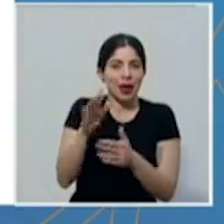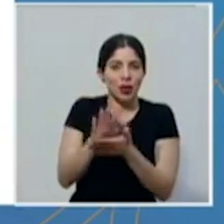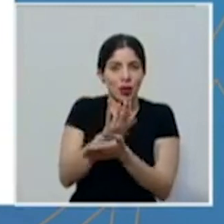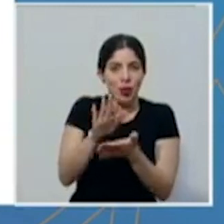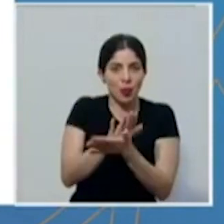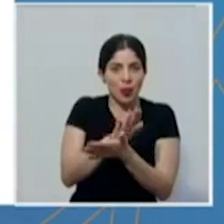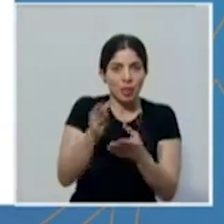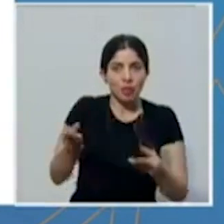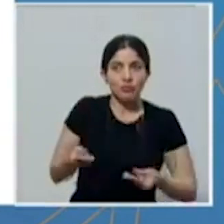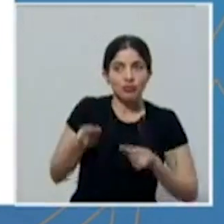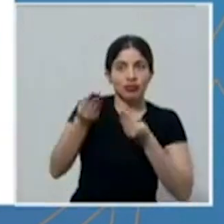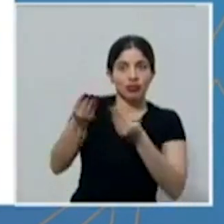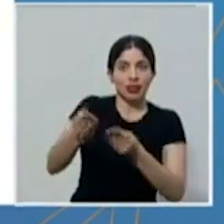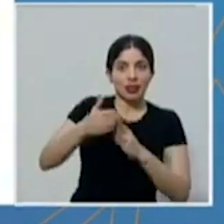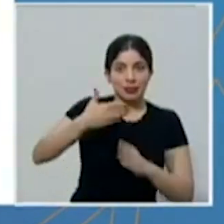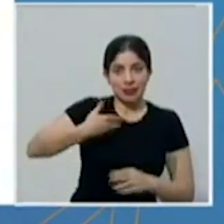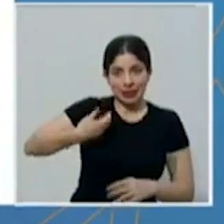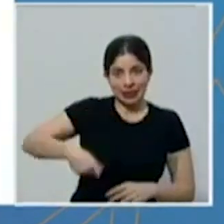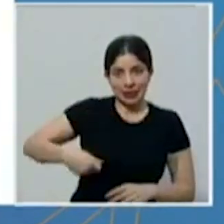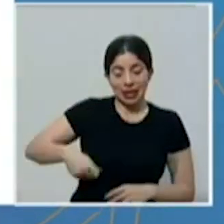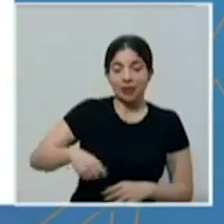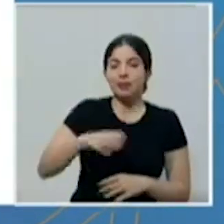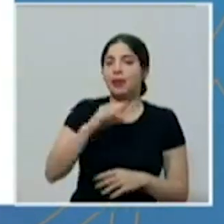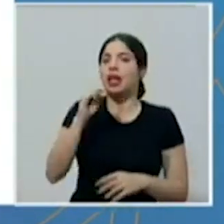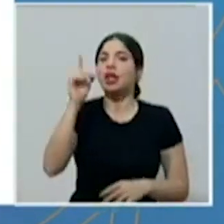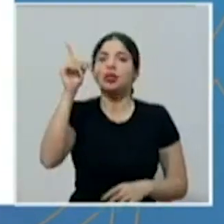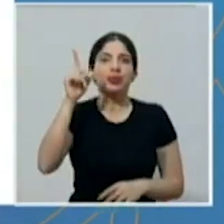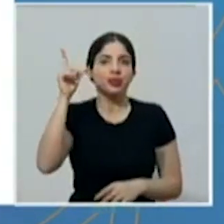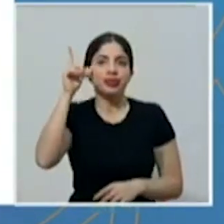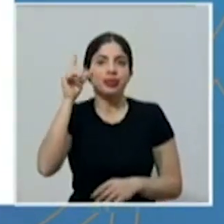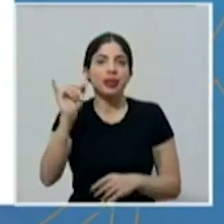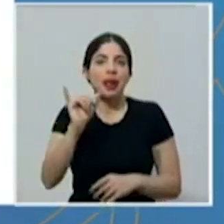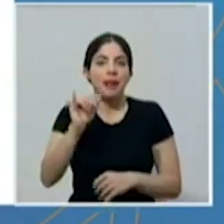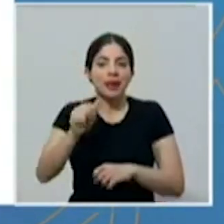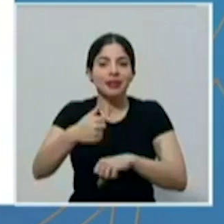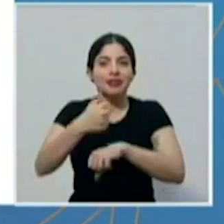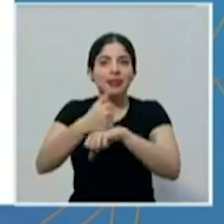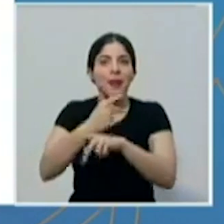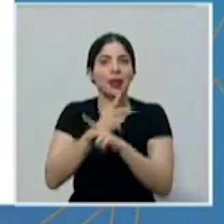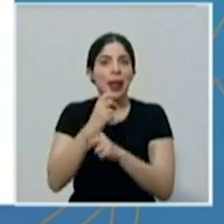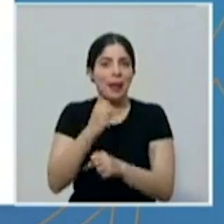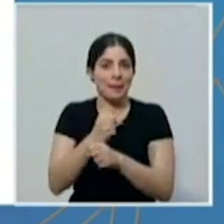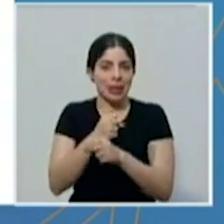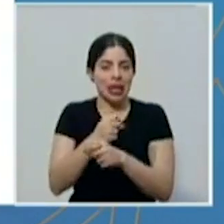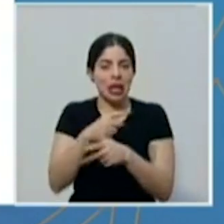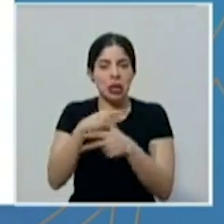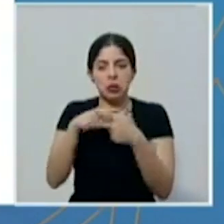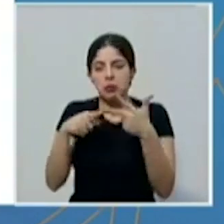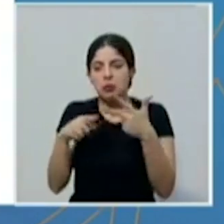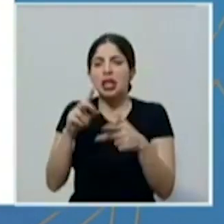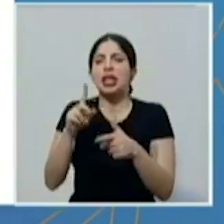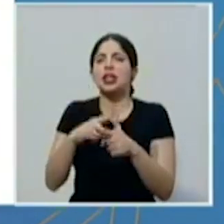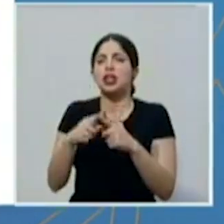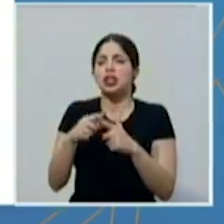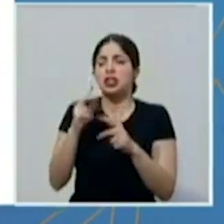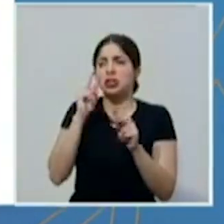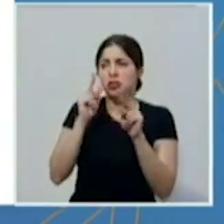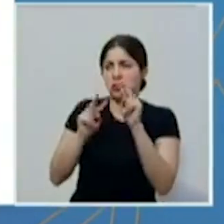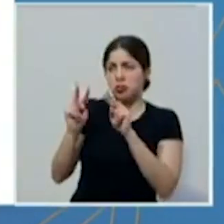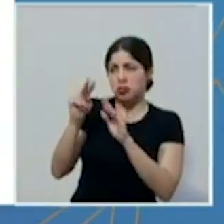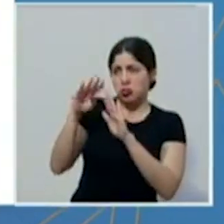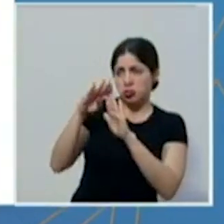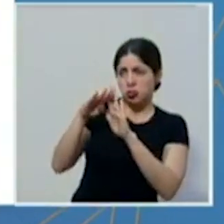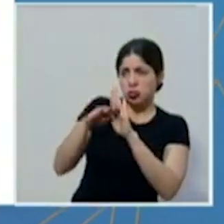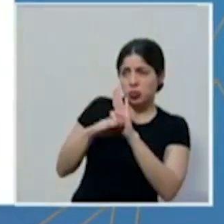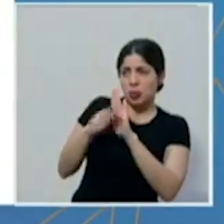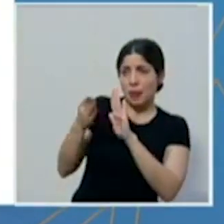documentos que se ha hecho a la Presidencia de la República y, por supuesto, la creación y protección de los empleos. Entonces, definimos que, en vista de que, a